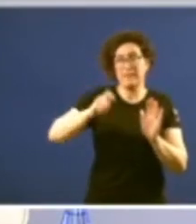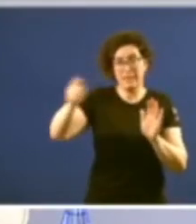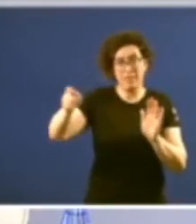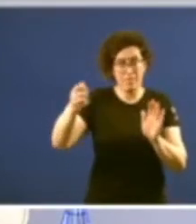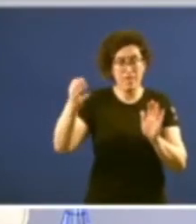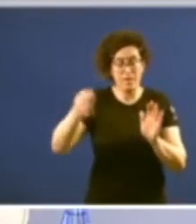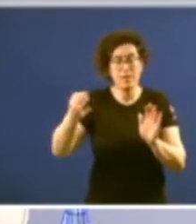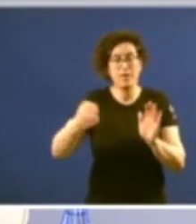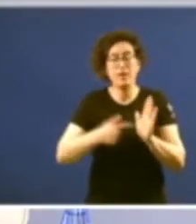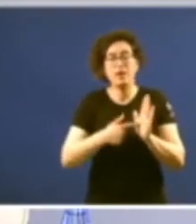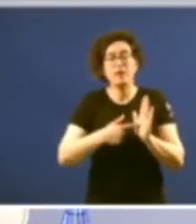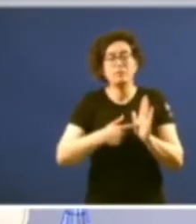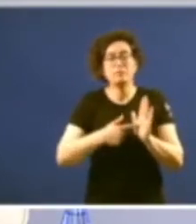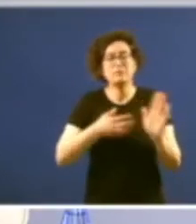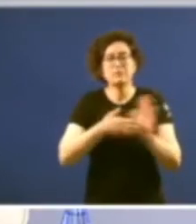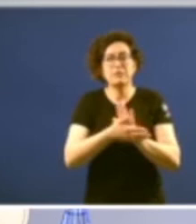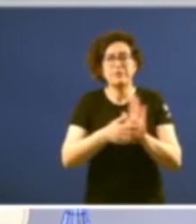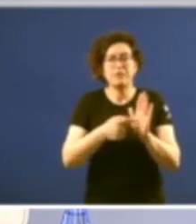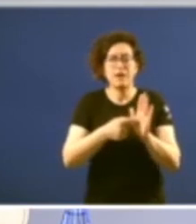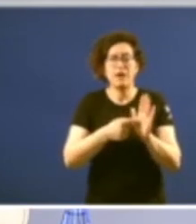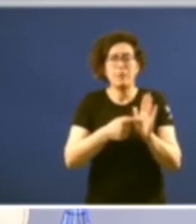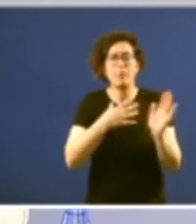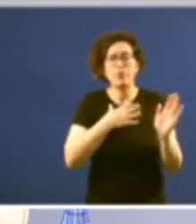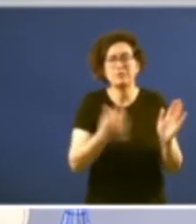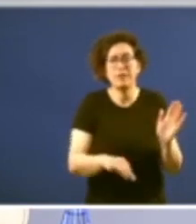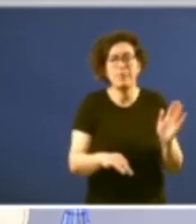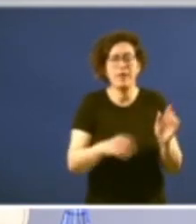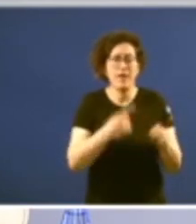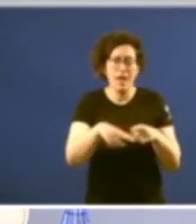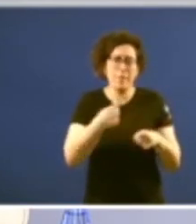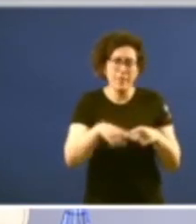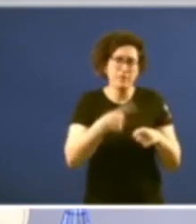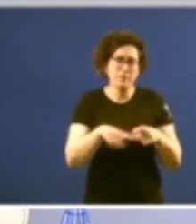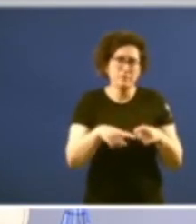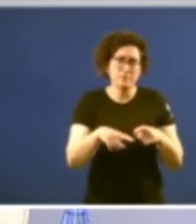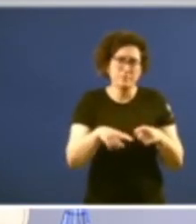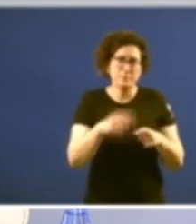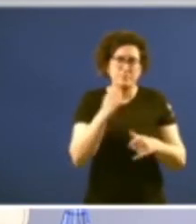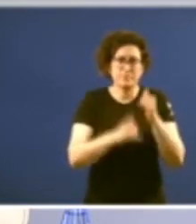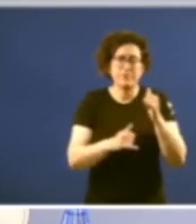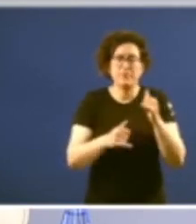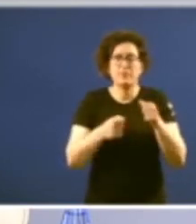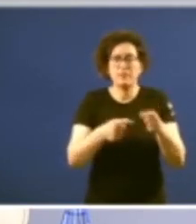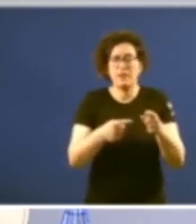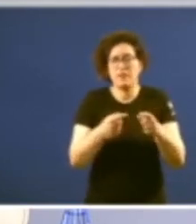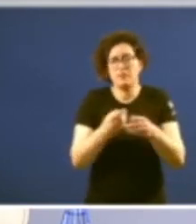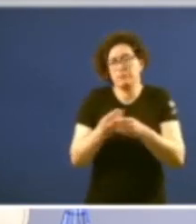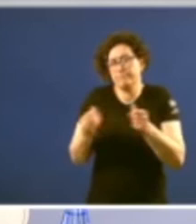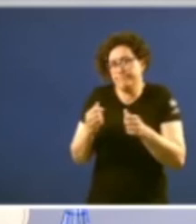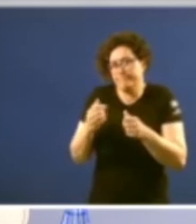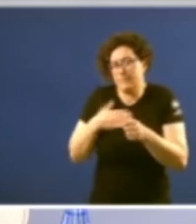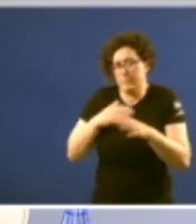executivo estaba chamada a converterse nun elemento de desestabilización do Parlamento